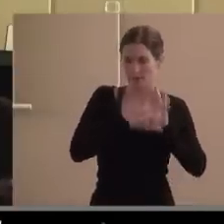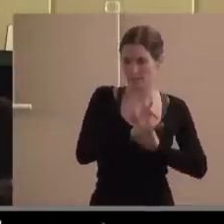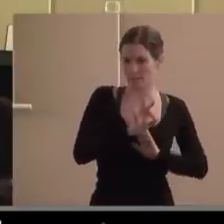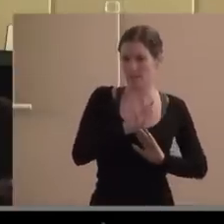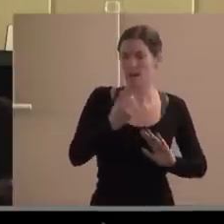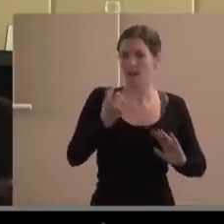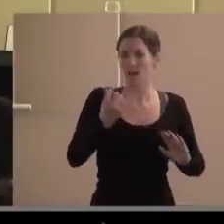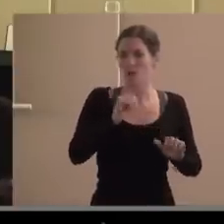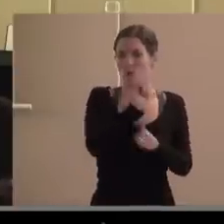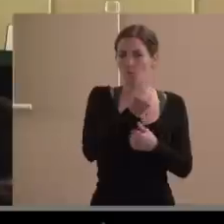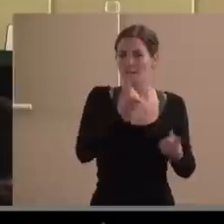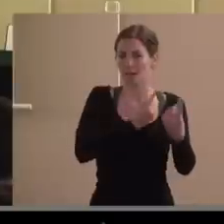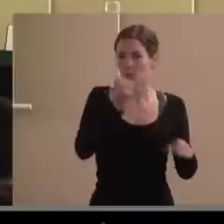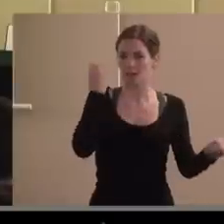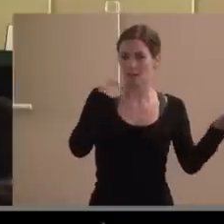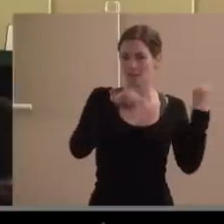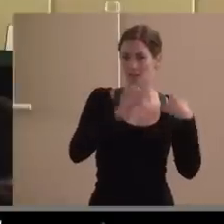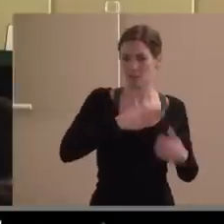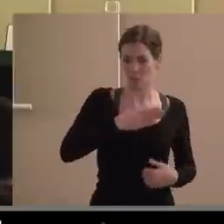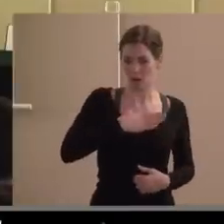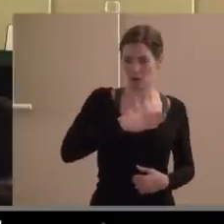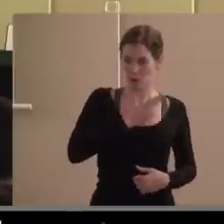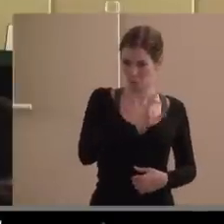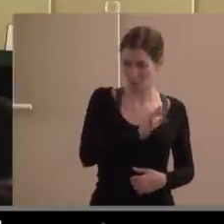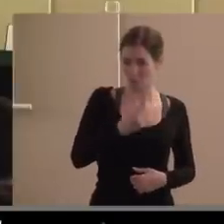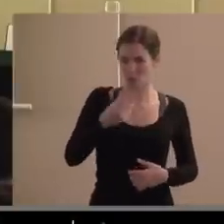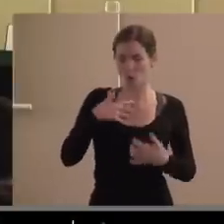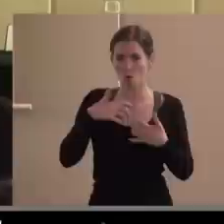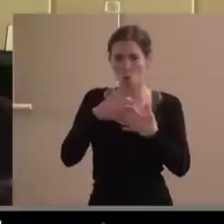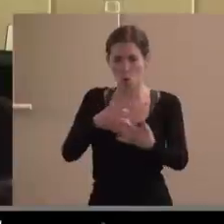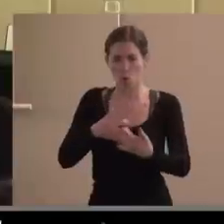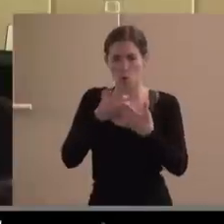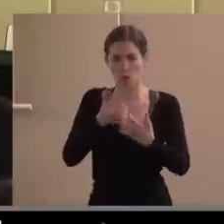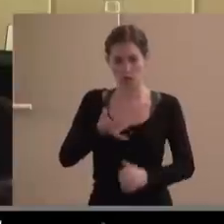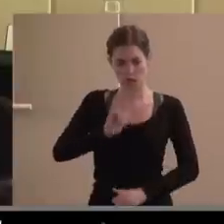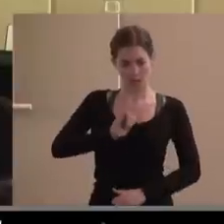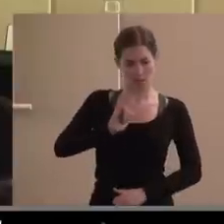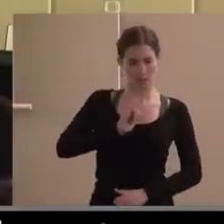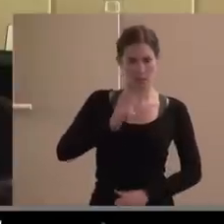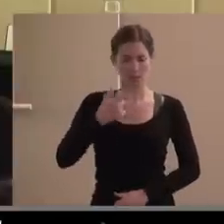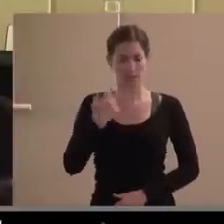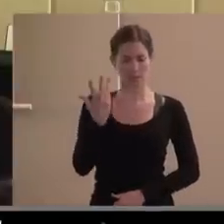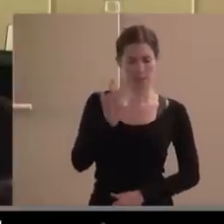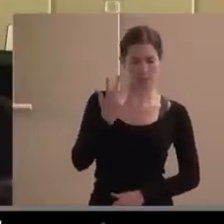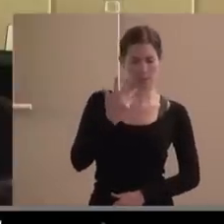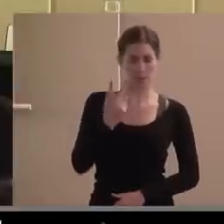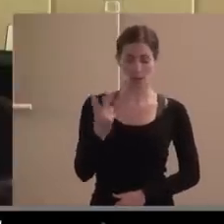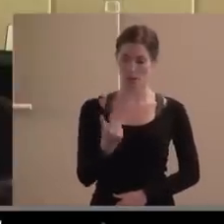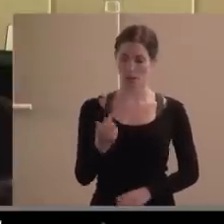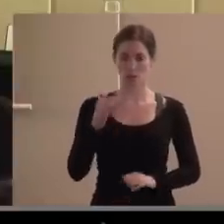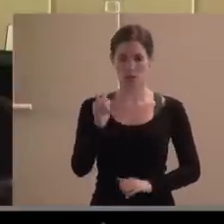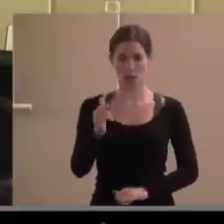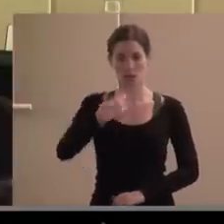las luchas las identidades los recelos se producen y hay que vencerlos pues con conocimiento con diálogo